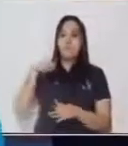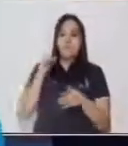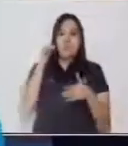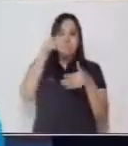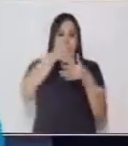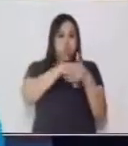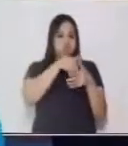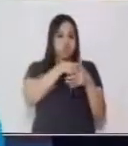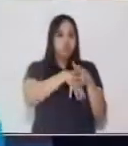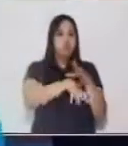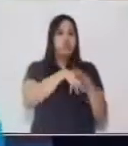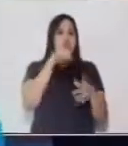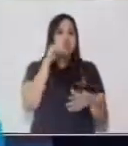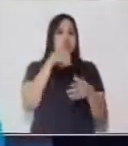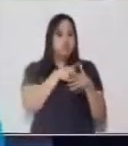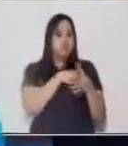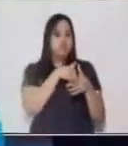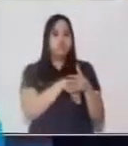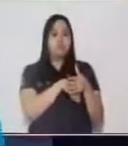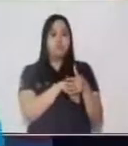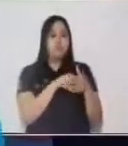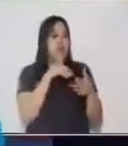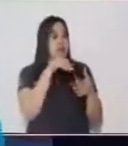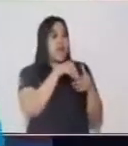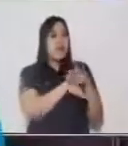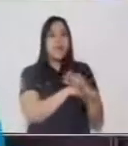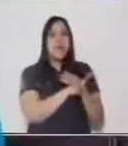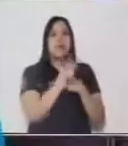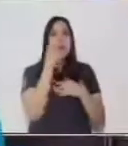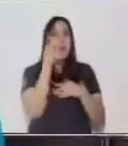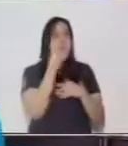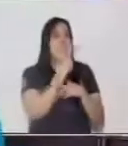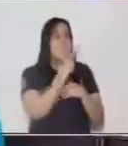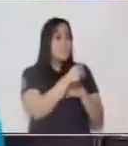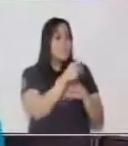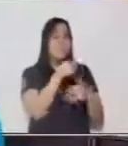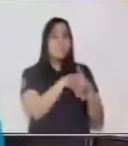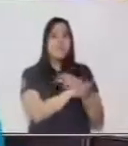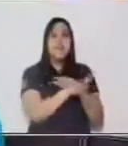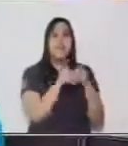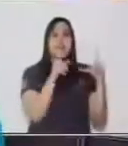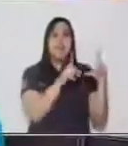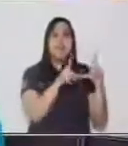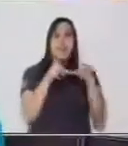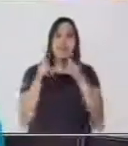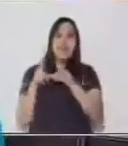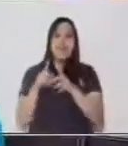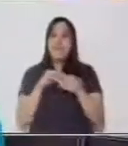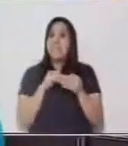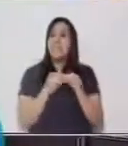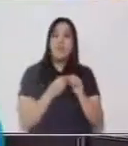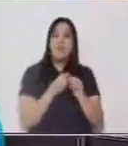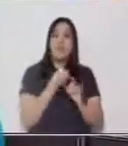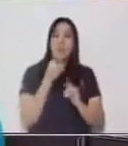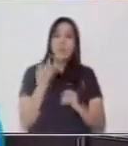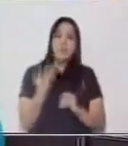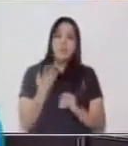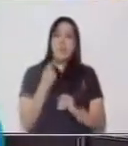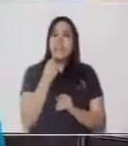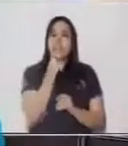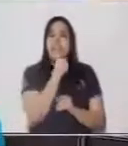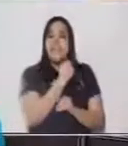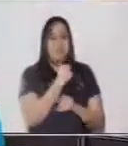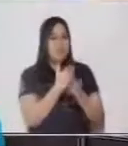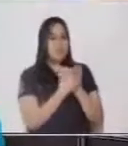buzón muy preguntón. Y adentro de él vienen tarjetas con números que nos indican que debemos